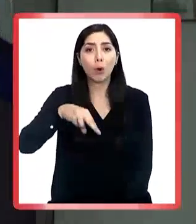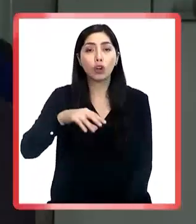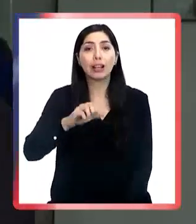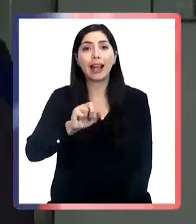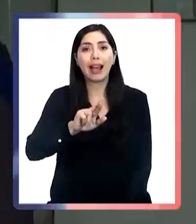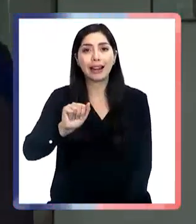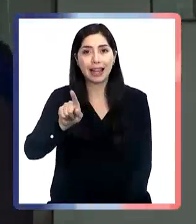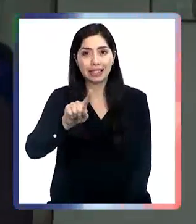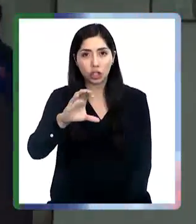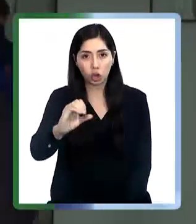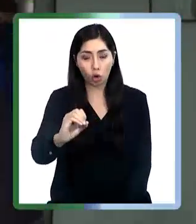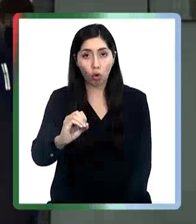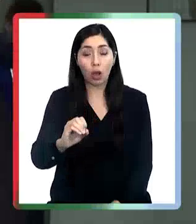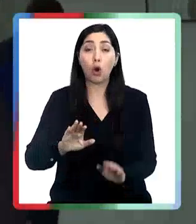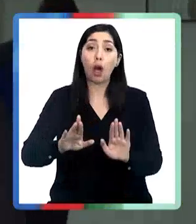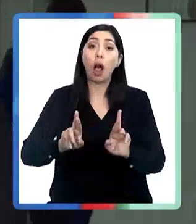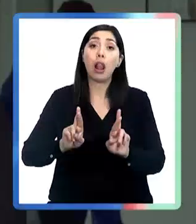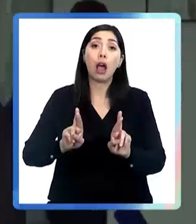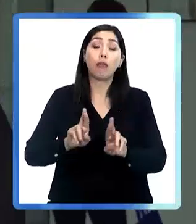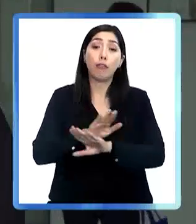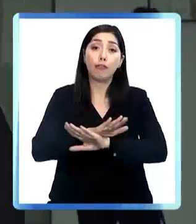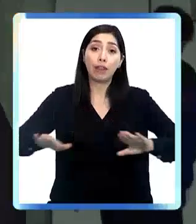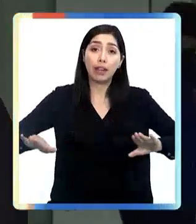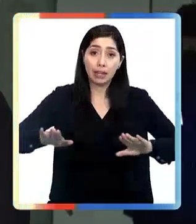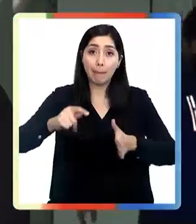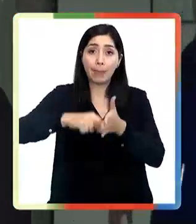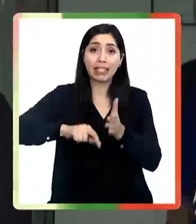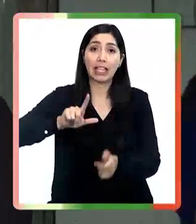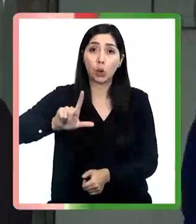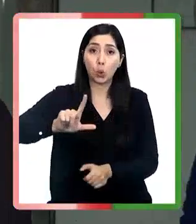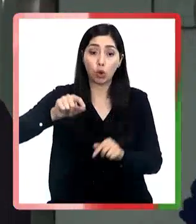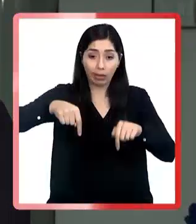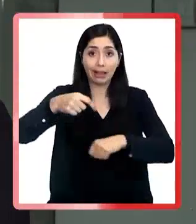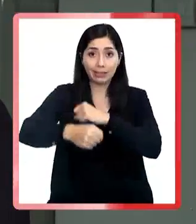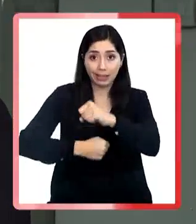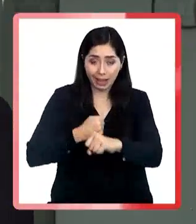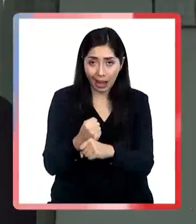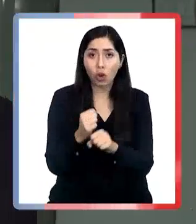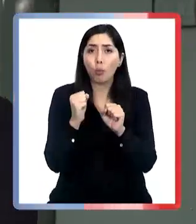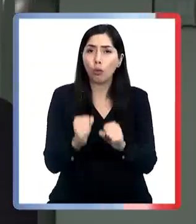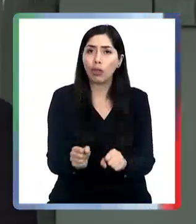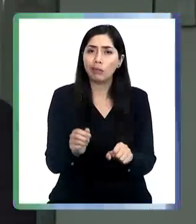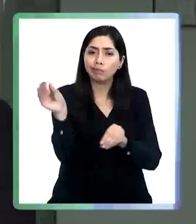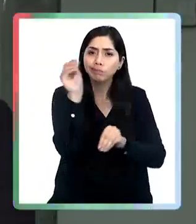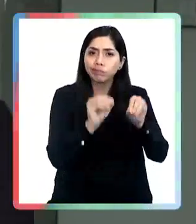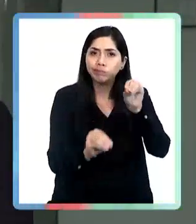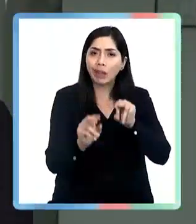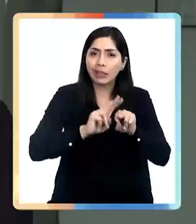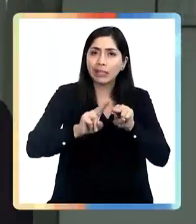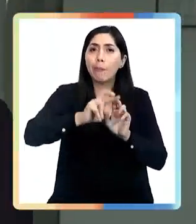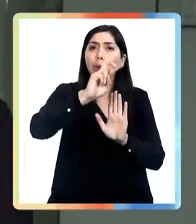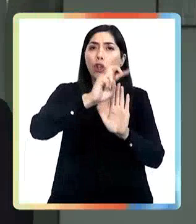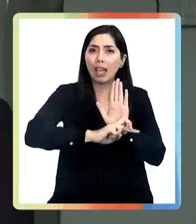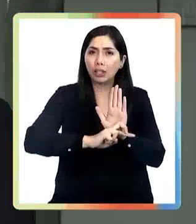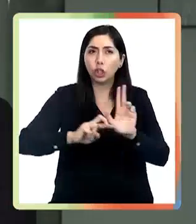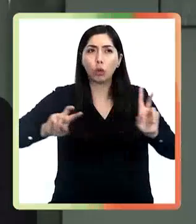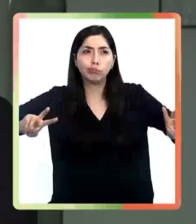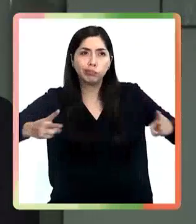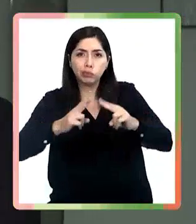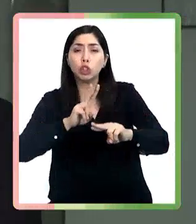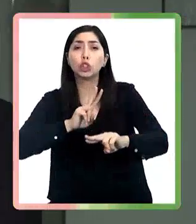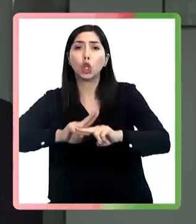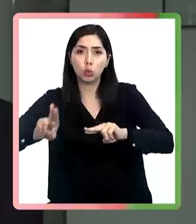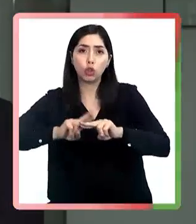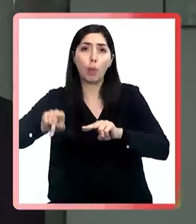diseño espera estar terminado en julio de este año. Y nosotros poder elaborar el proyecto con obras definitivas, con